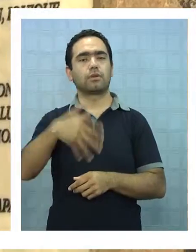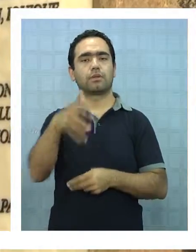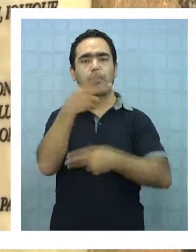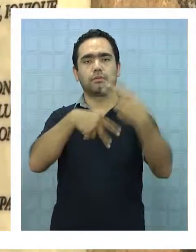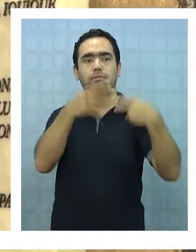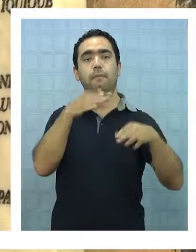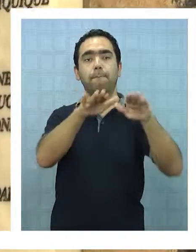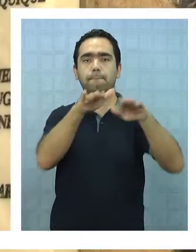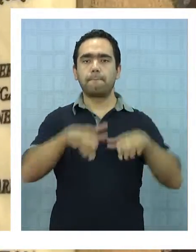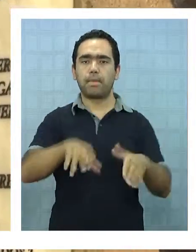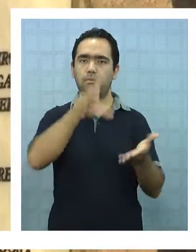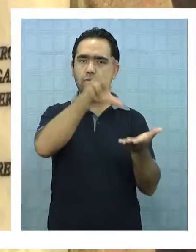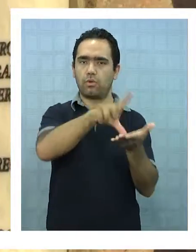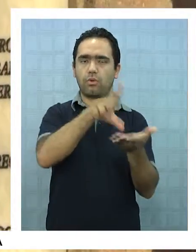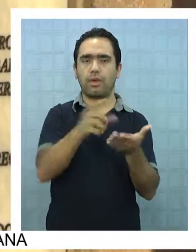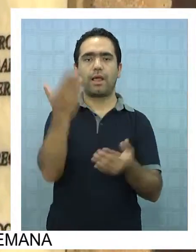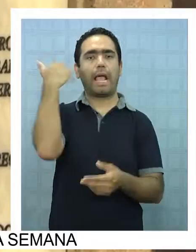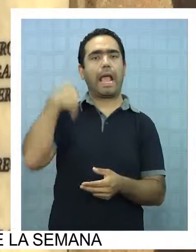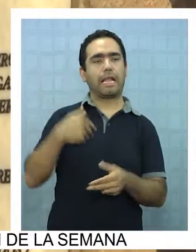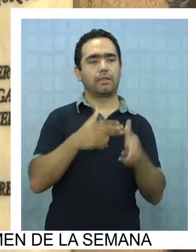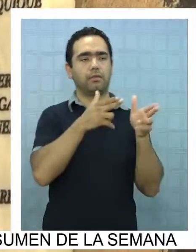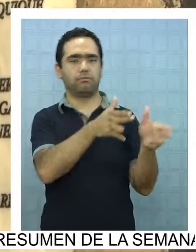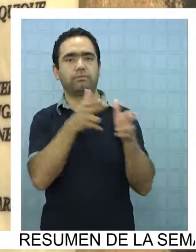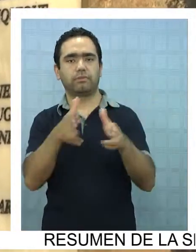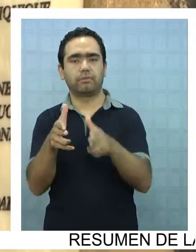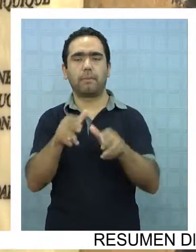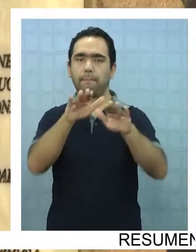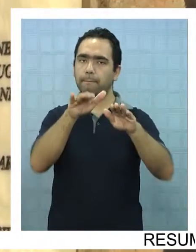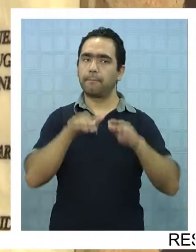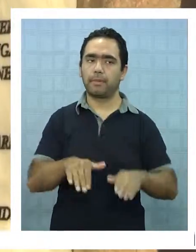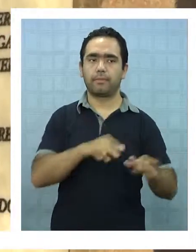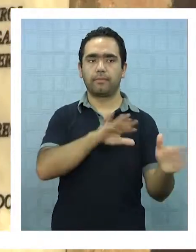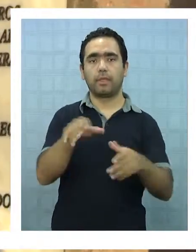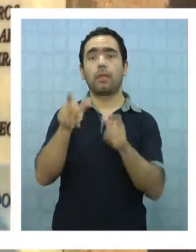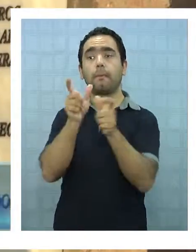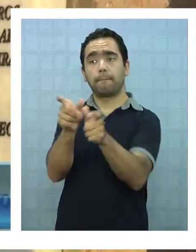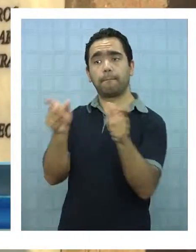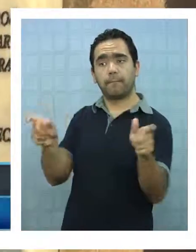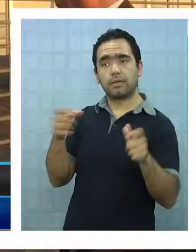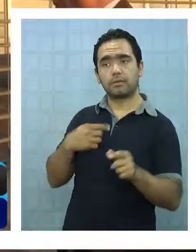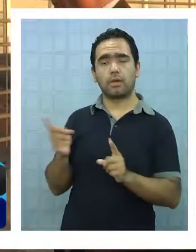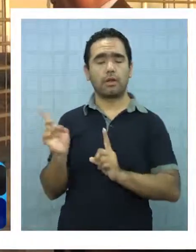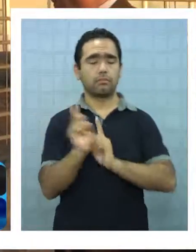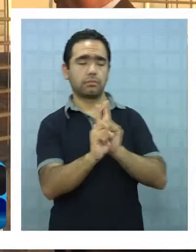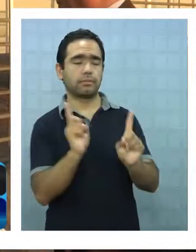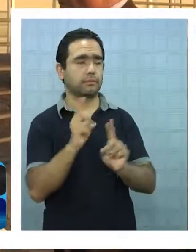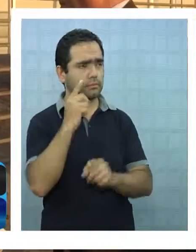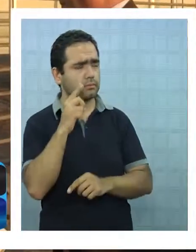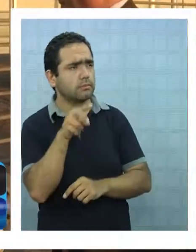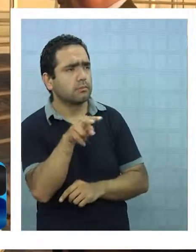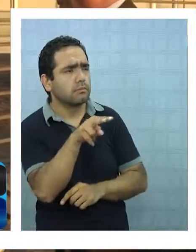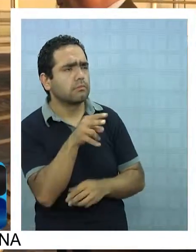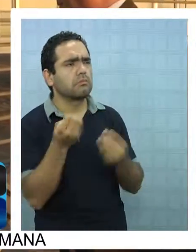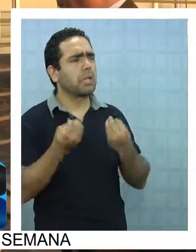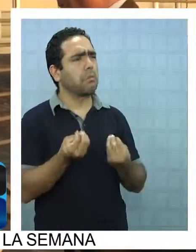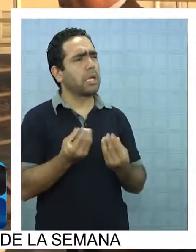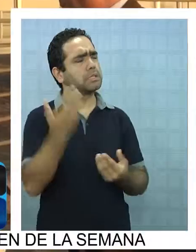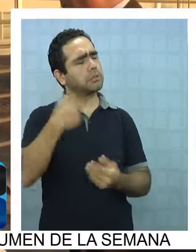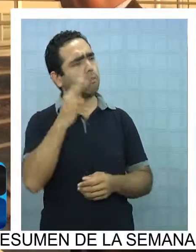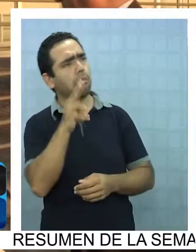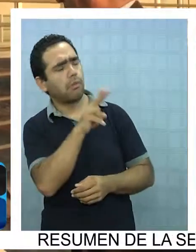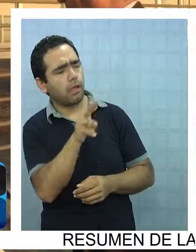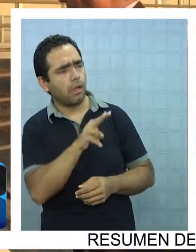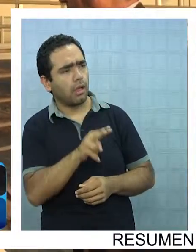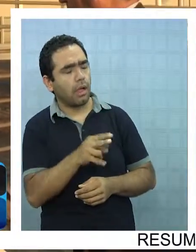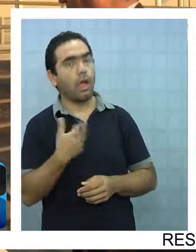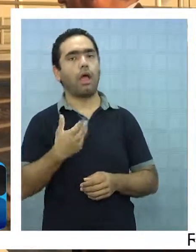mismo lugar donde ocurrieron los fatídicos hechos. La gente cuando pase por acá sepa lo que realmente en este regimiento pasó. Este es el regimiento